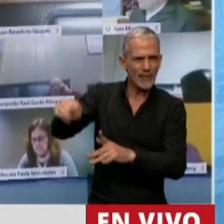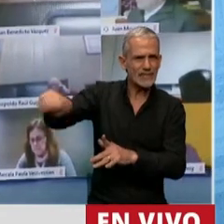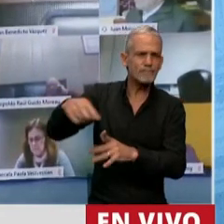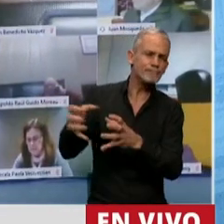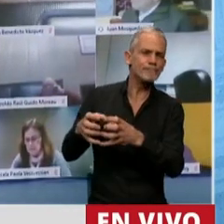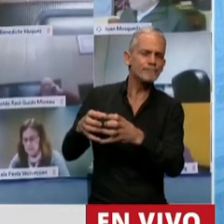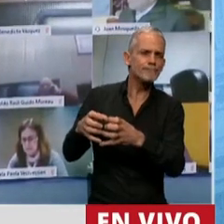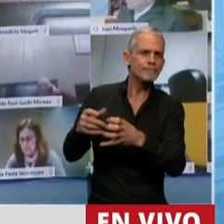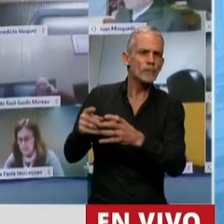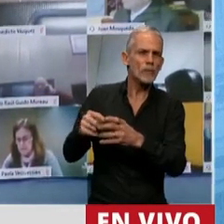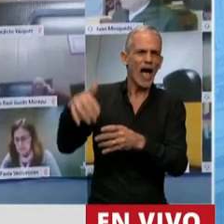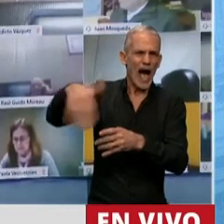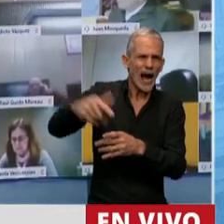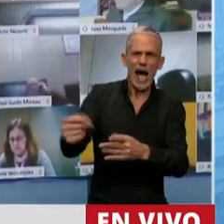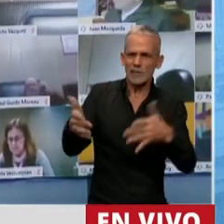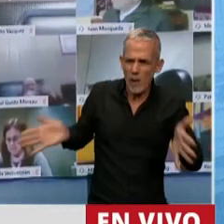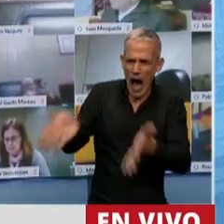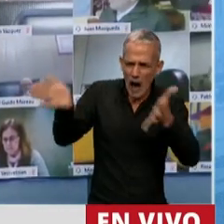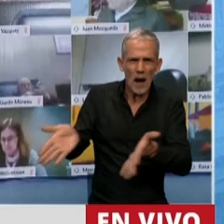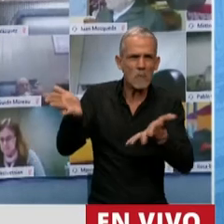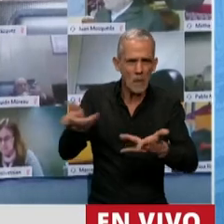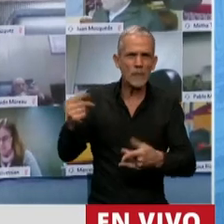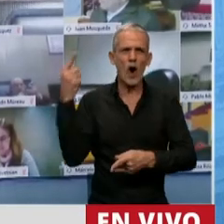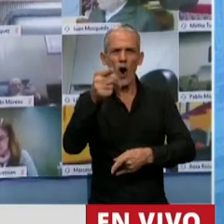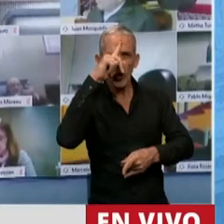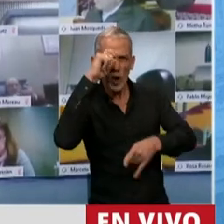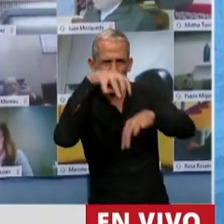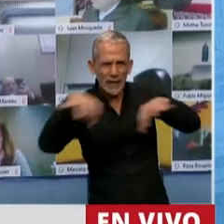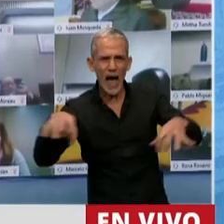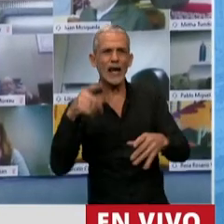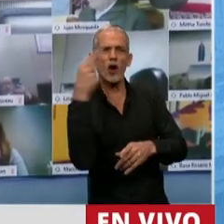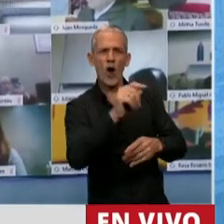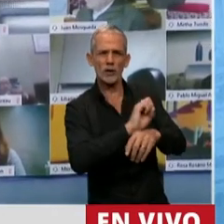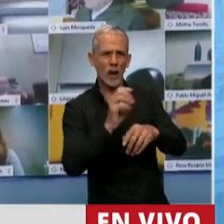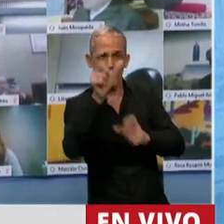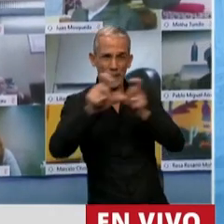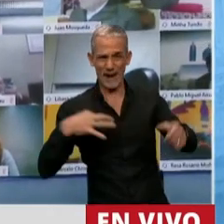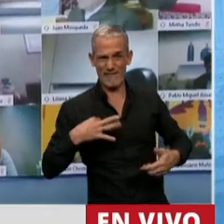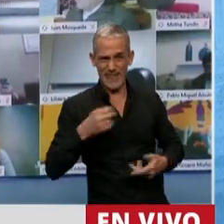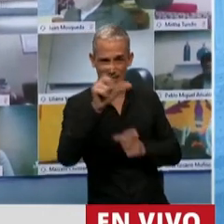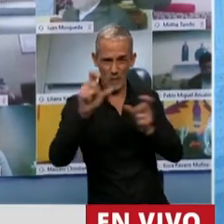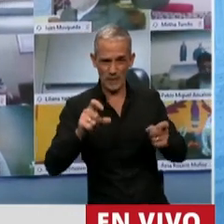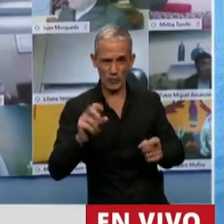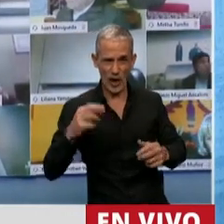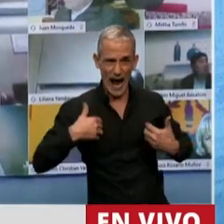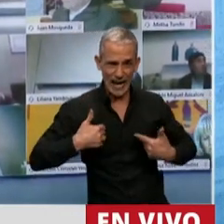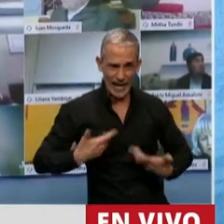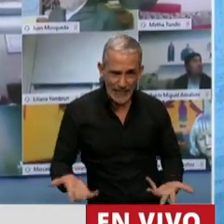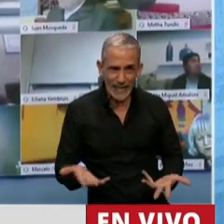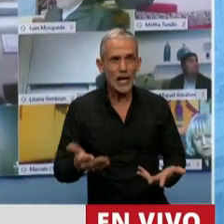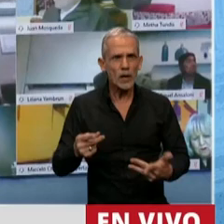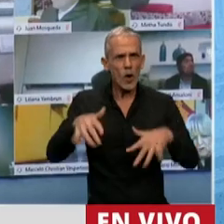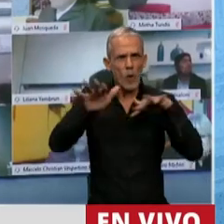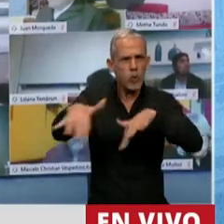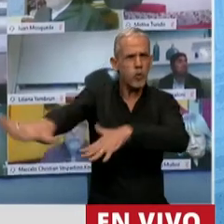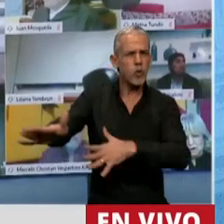llevado gente a la calle, no solo contra la salud pública y que la vida de nuestros argentinos, si no las han llevado,